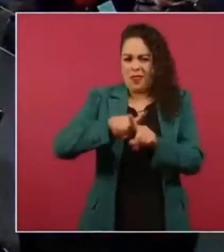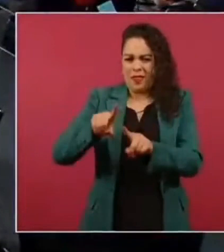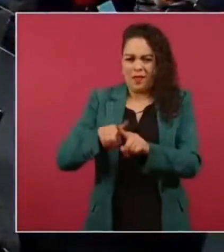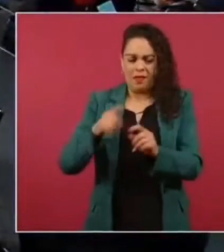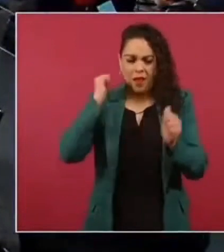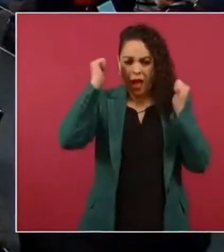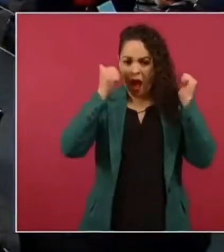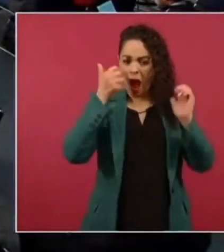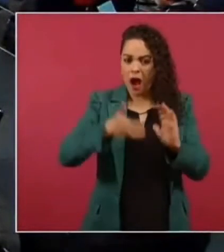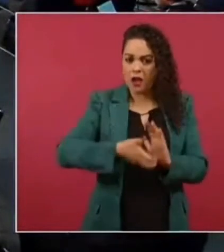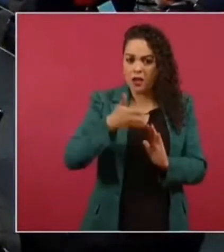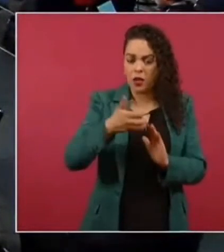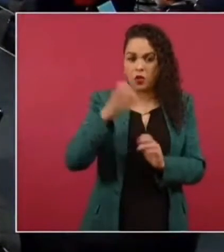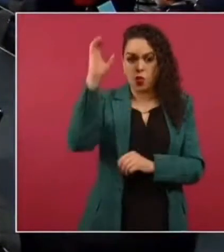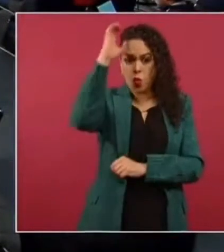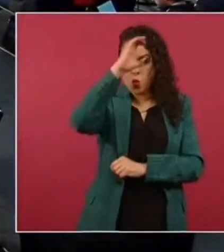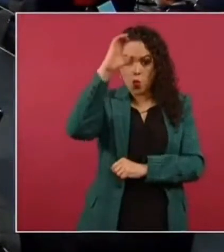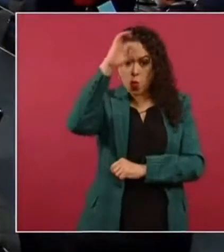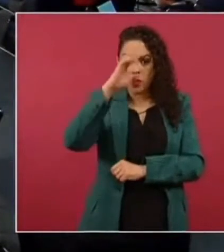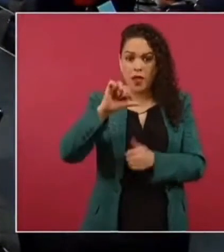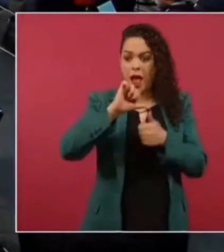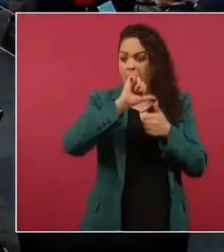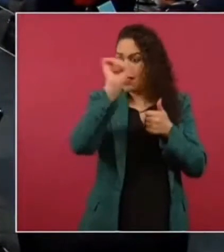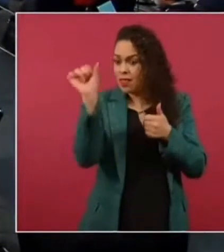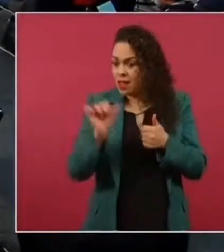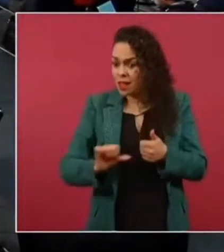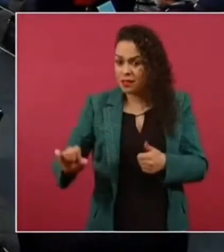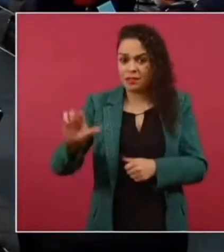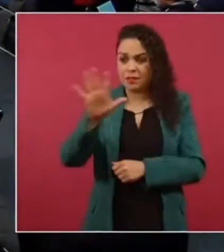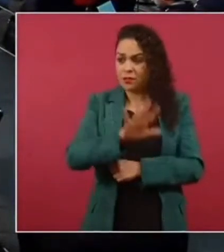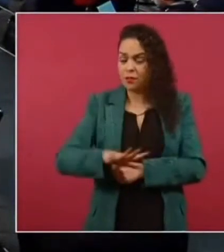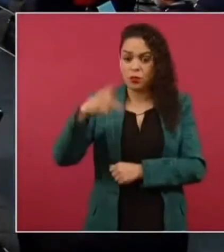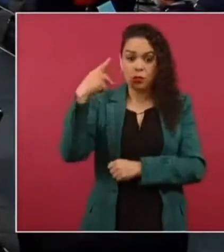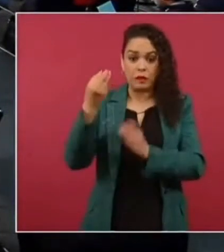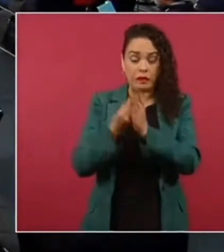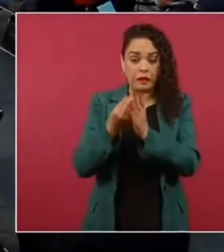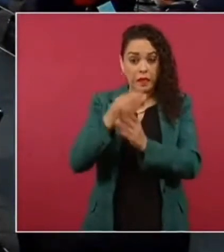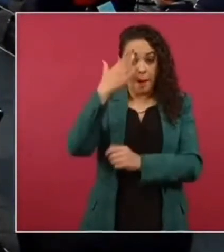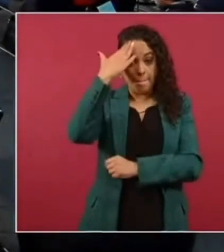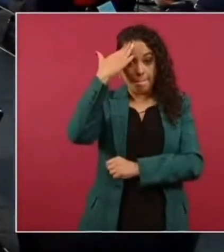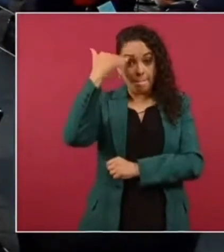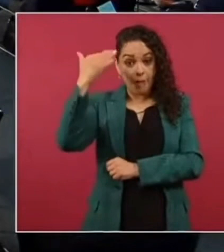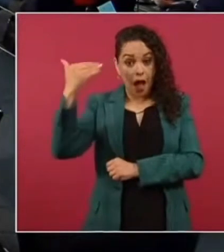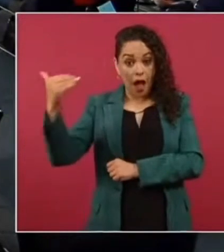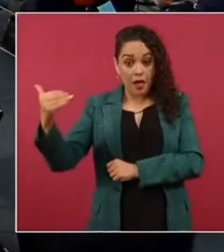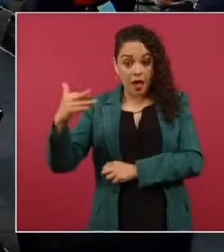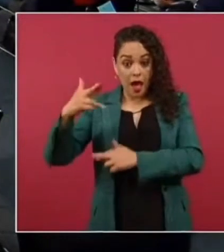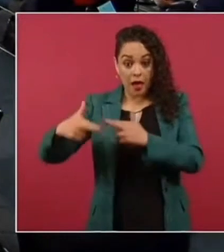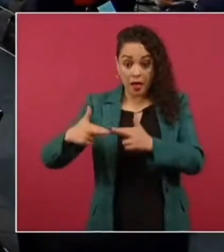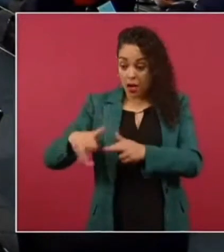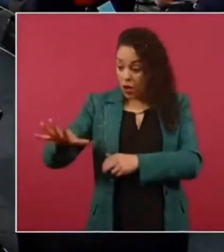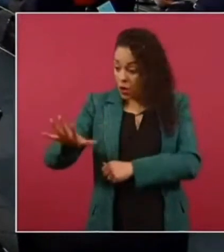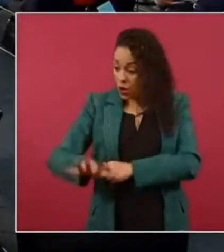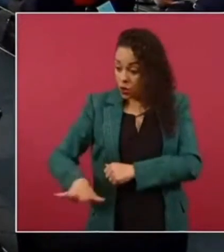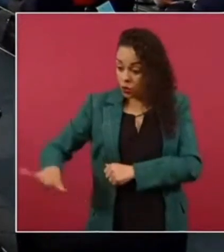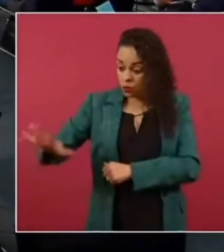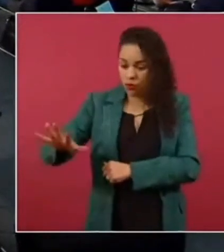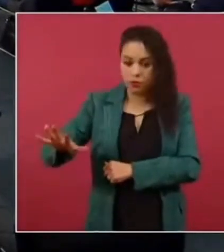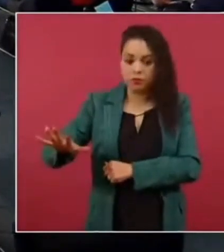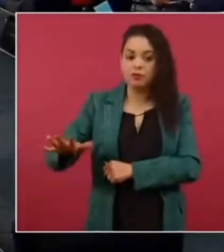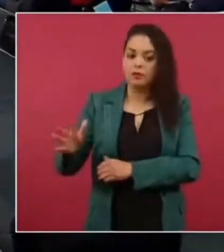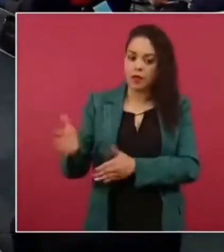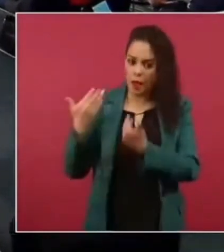artística cultural de la región maya que vamos a ir a Calakmul